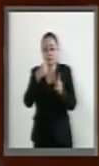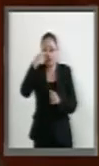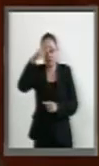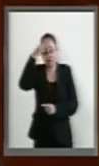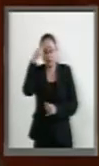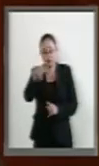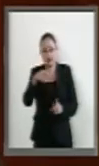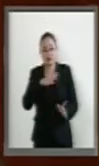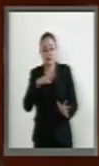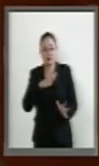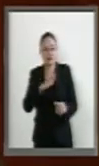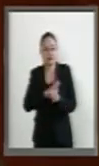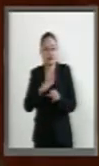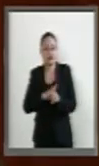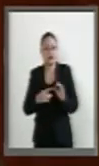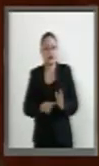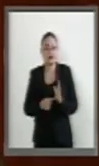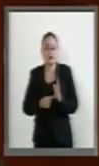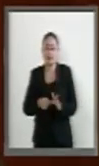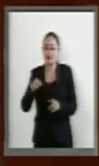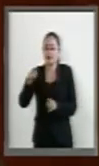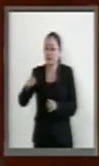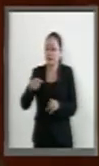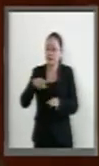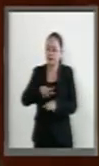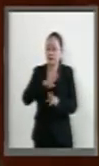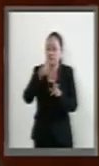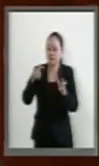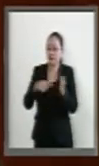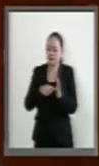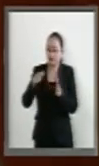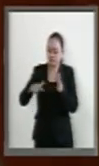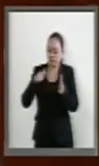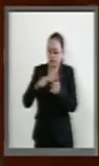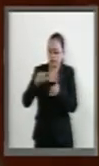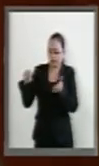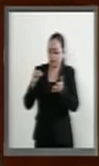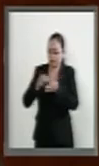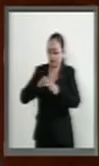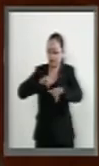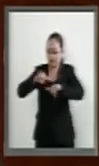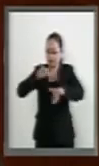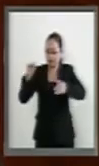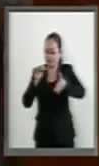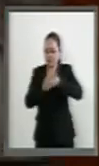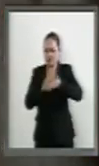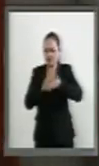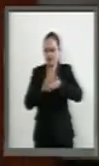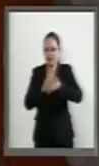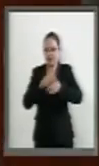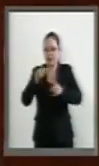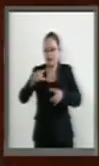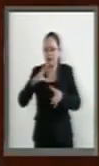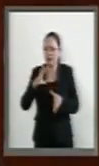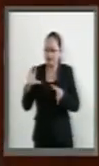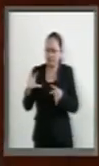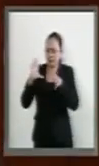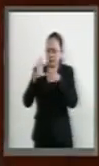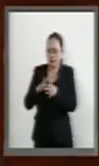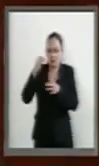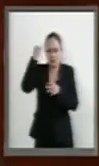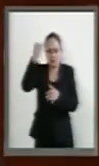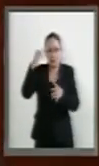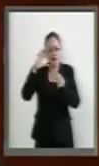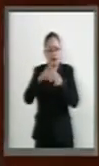más allá de una región geográfica, ideales libertarios e independentistas comunes, una